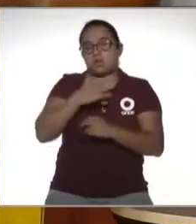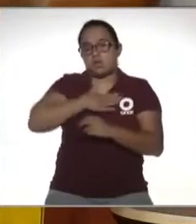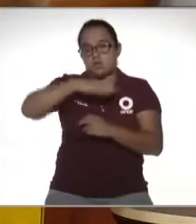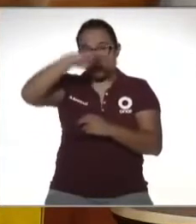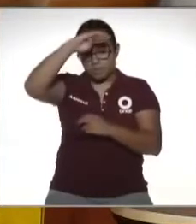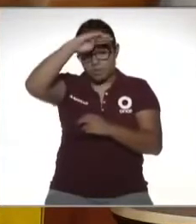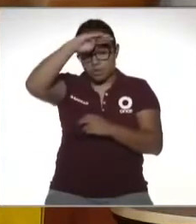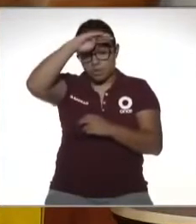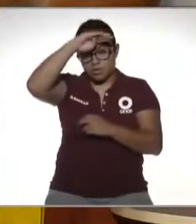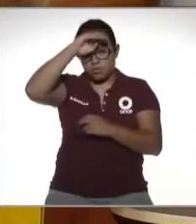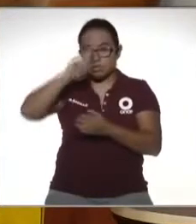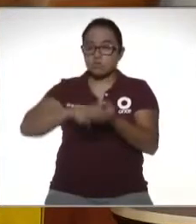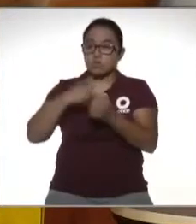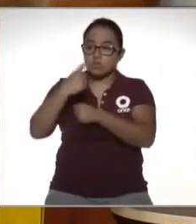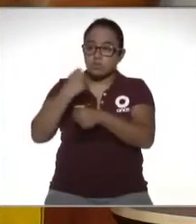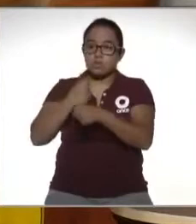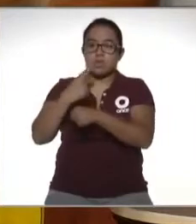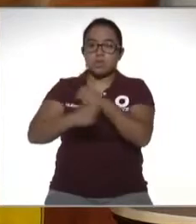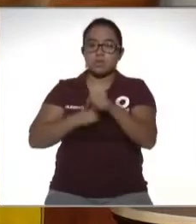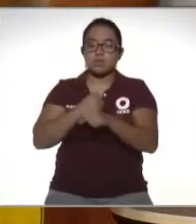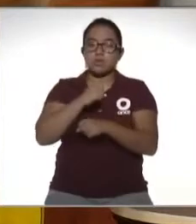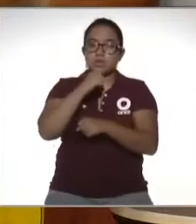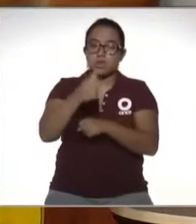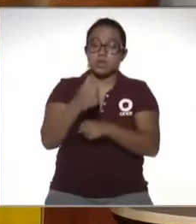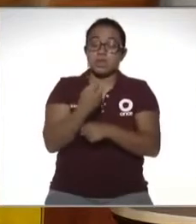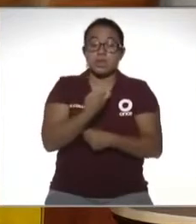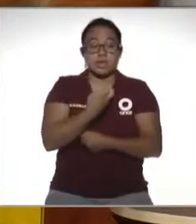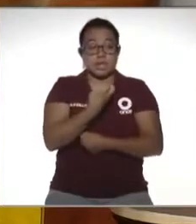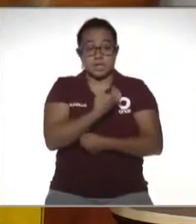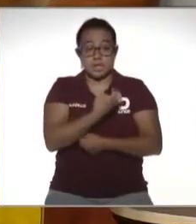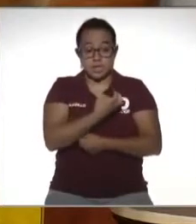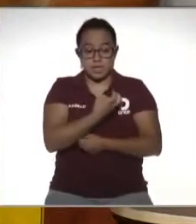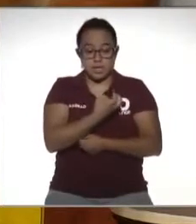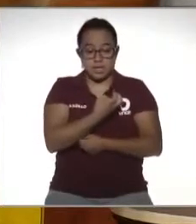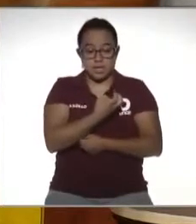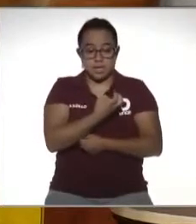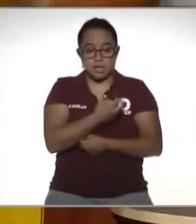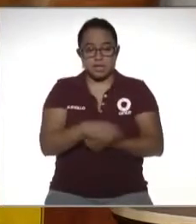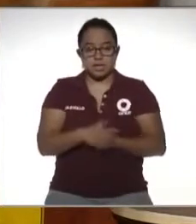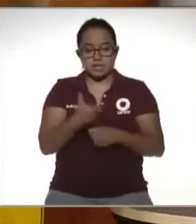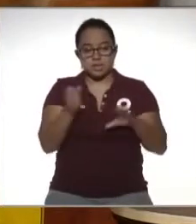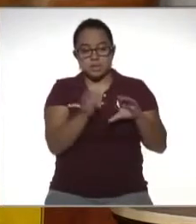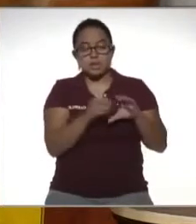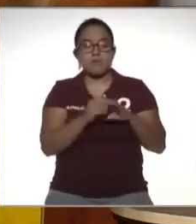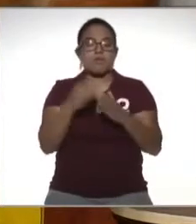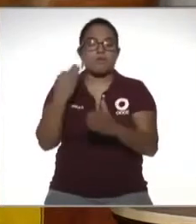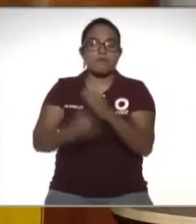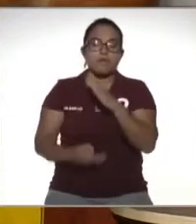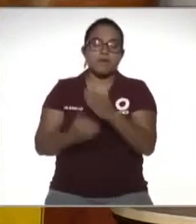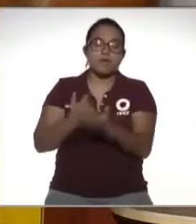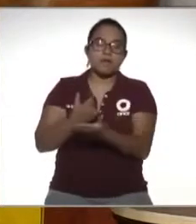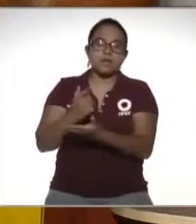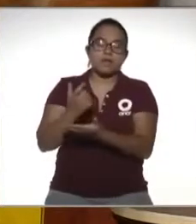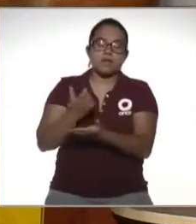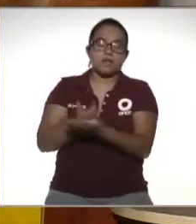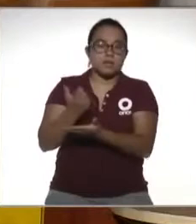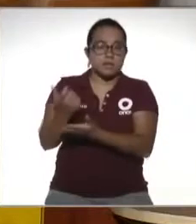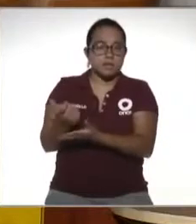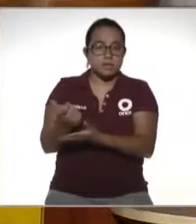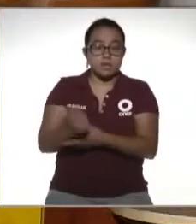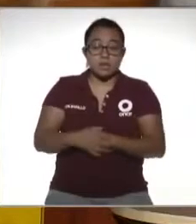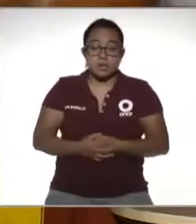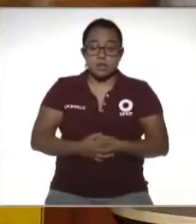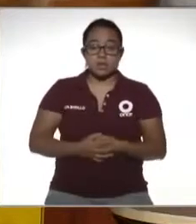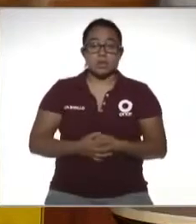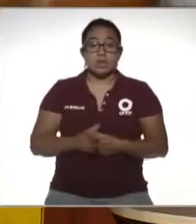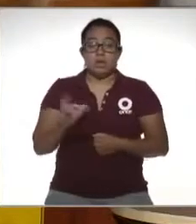estaba presentando declaración anual y no estaba deduciendo ese ahorro que estaba haciendo esa póliza por lo tanto a la